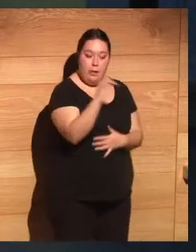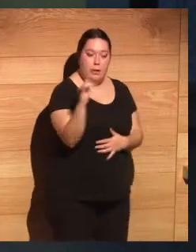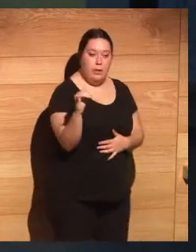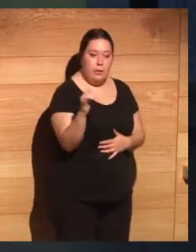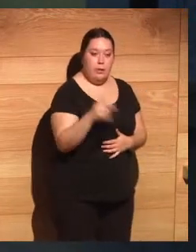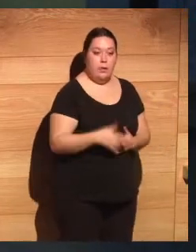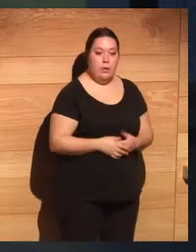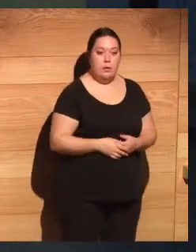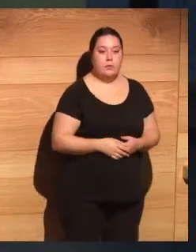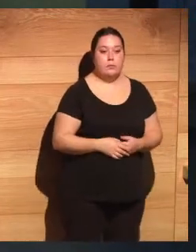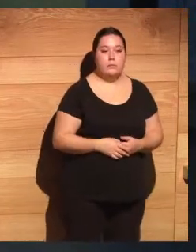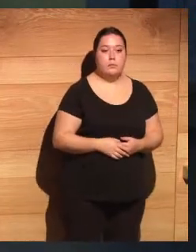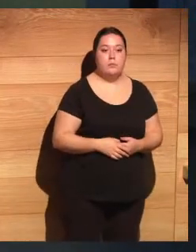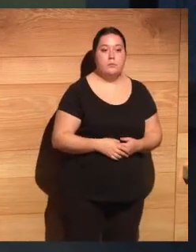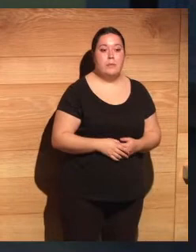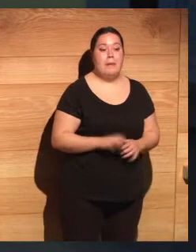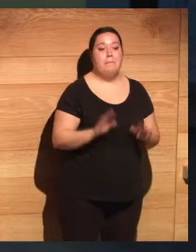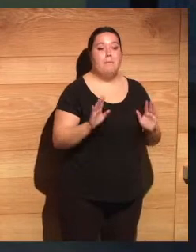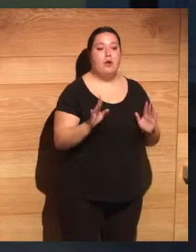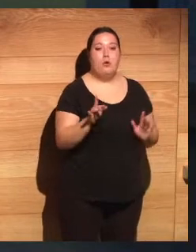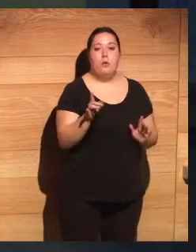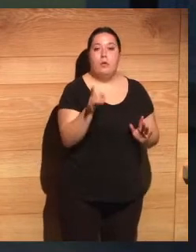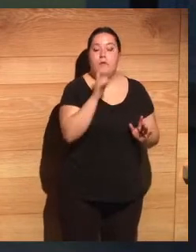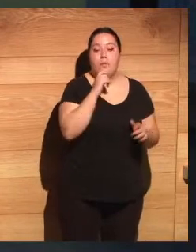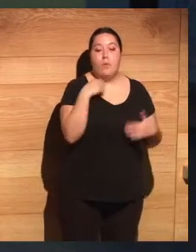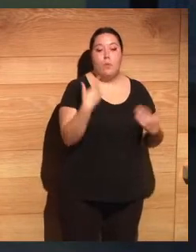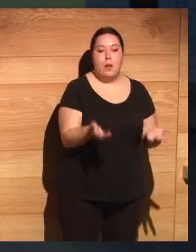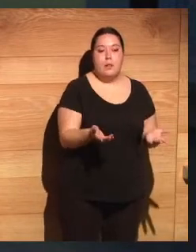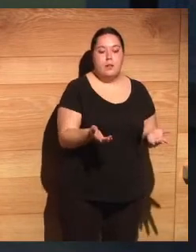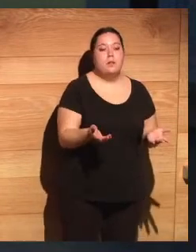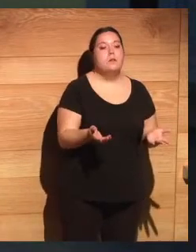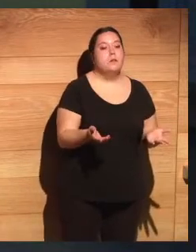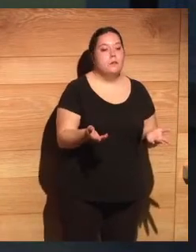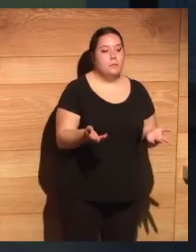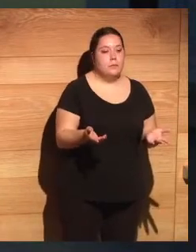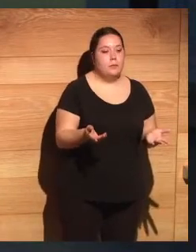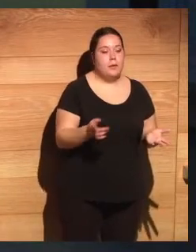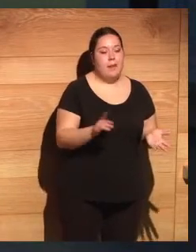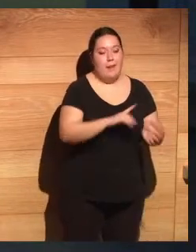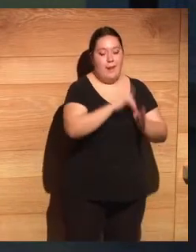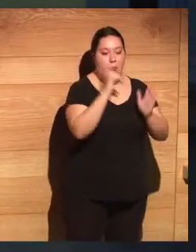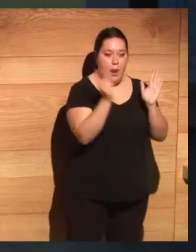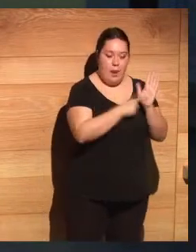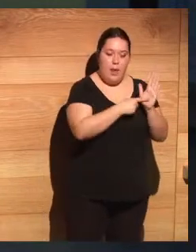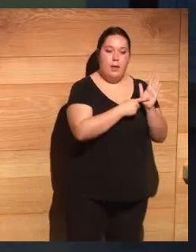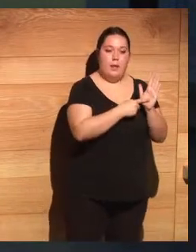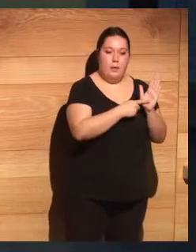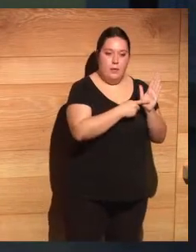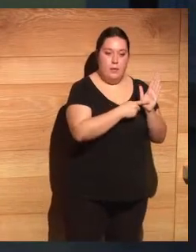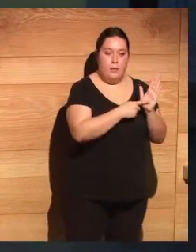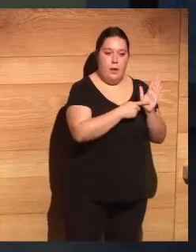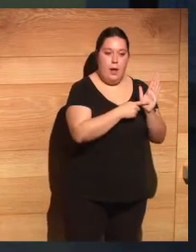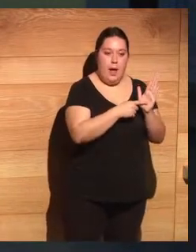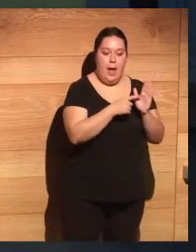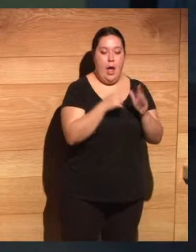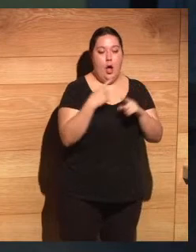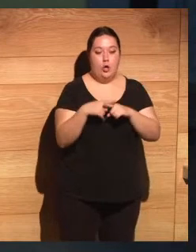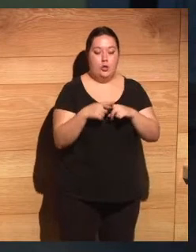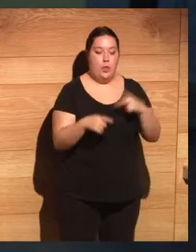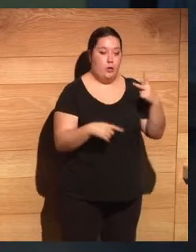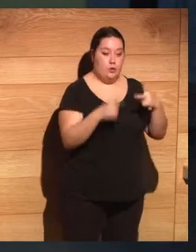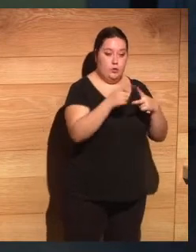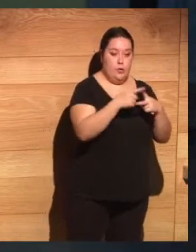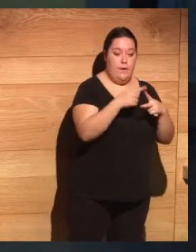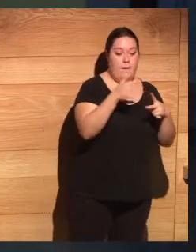Sin embargo, la dificultad siempre va a estar en la ley que básicamente tiene dos aspectos, la